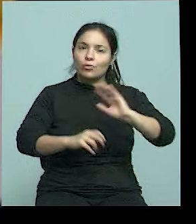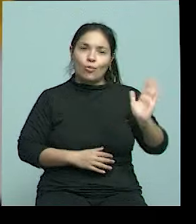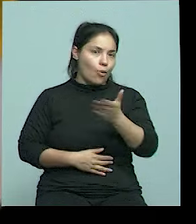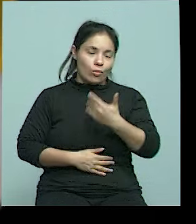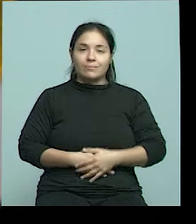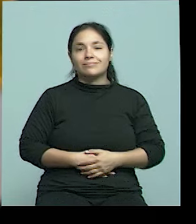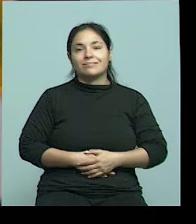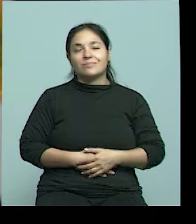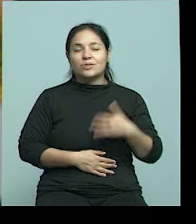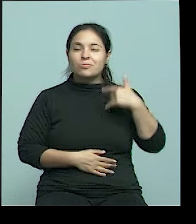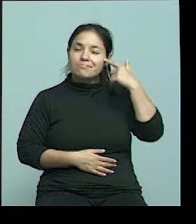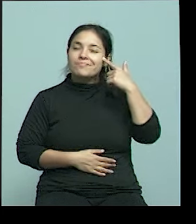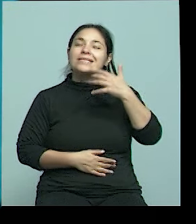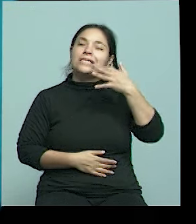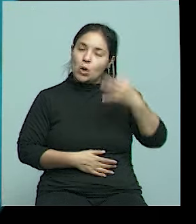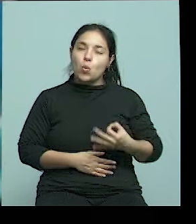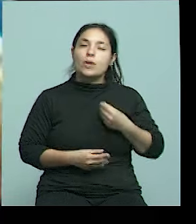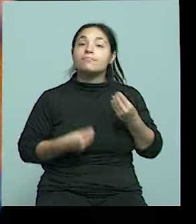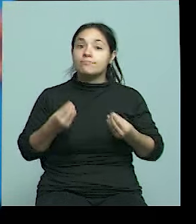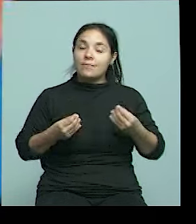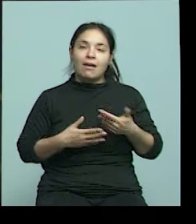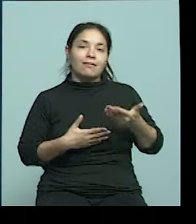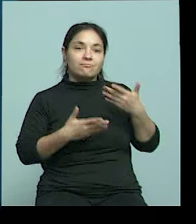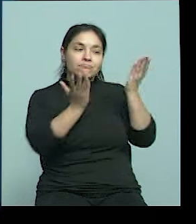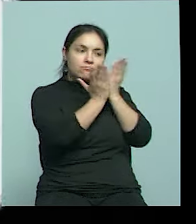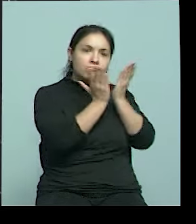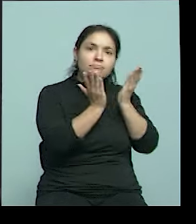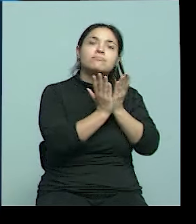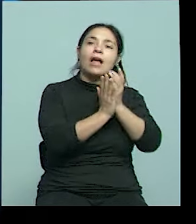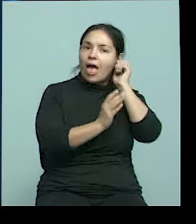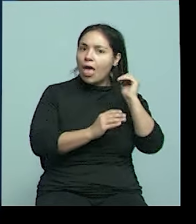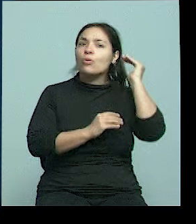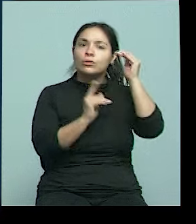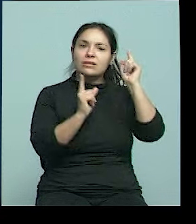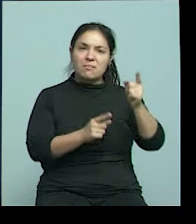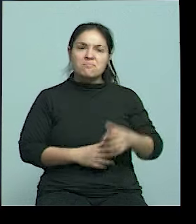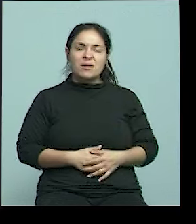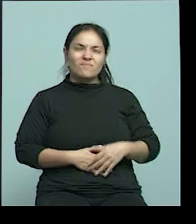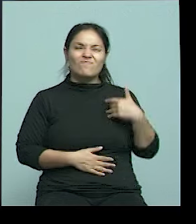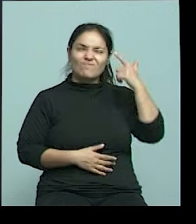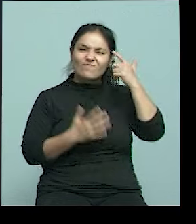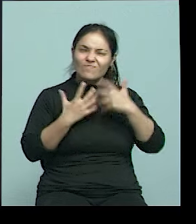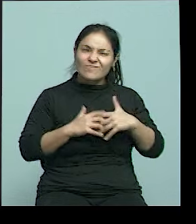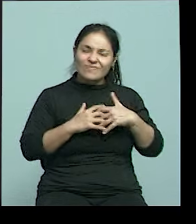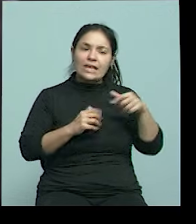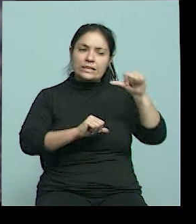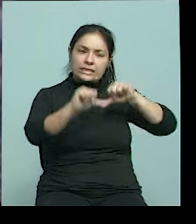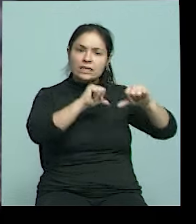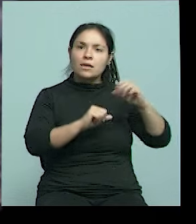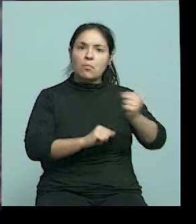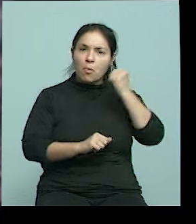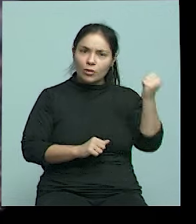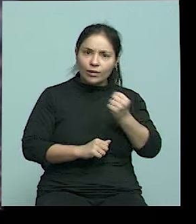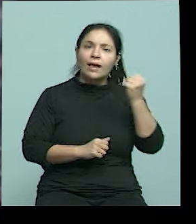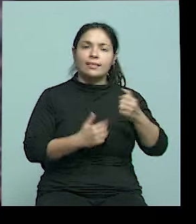Estoy casi segura que pocos entienden en ese momento y en la vida adulta también la importancia que esta ciencia tiene en